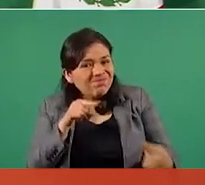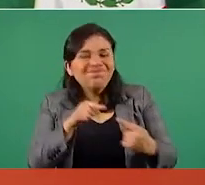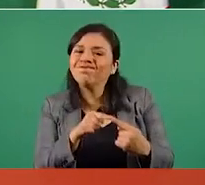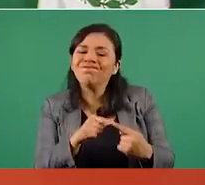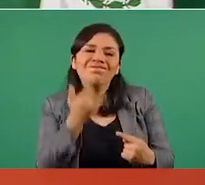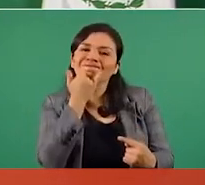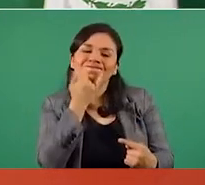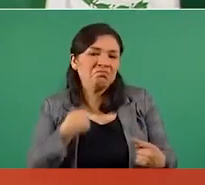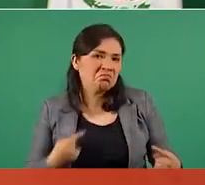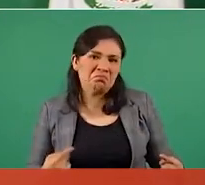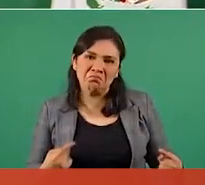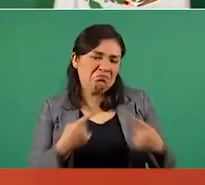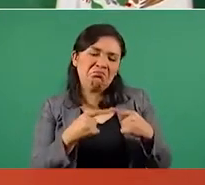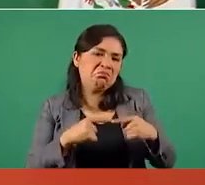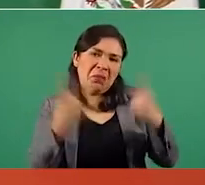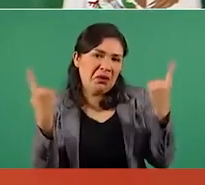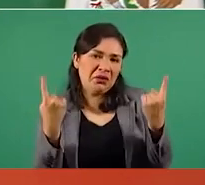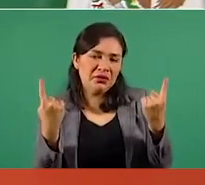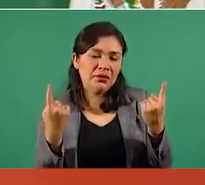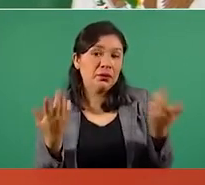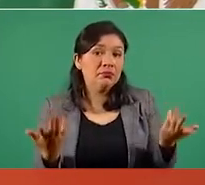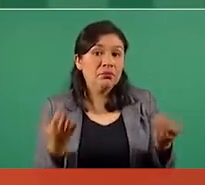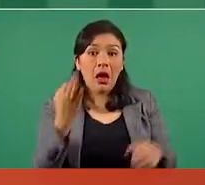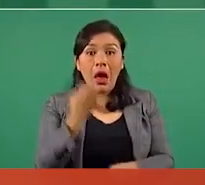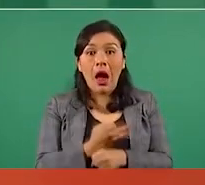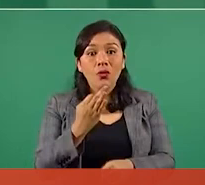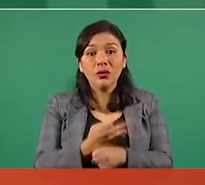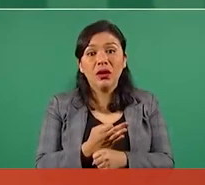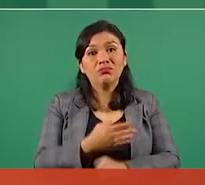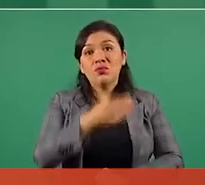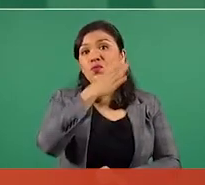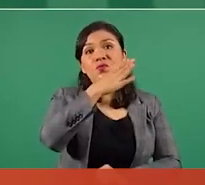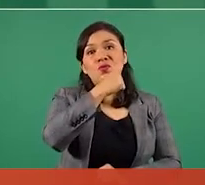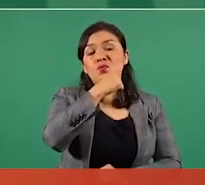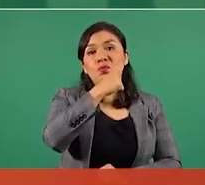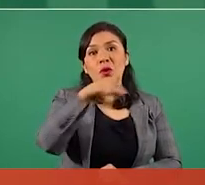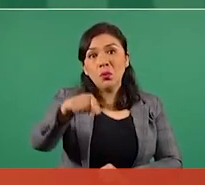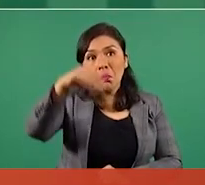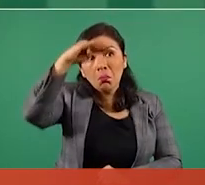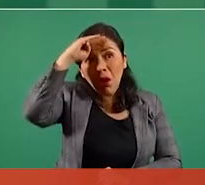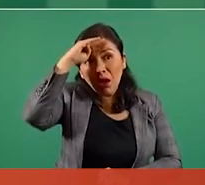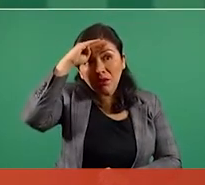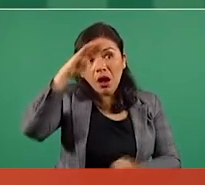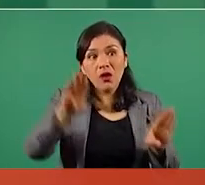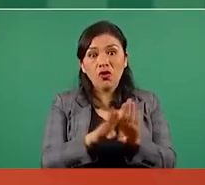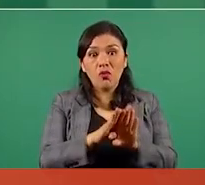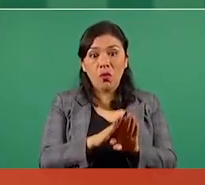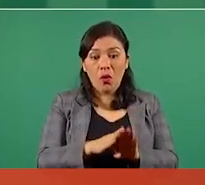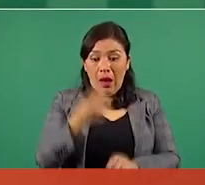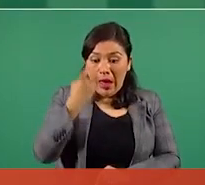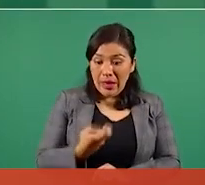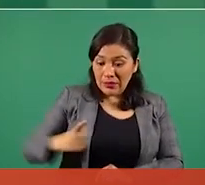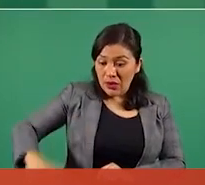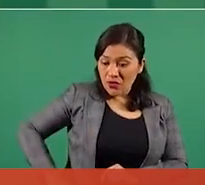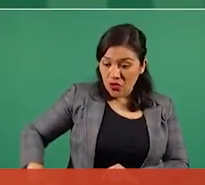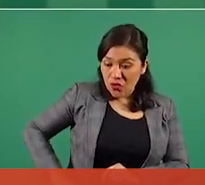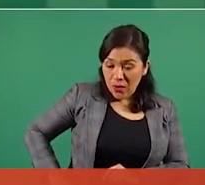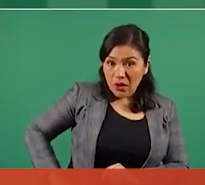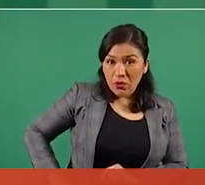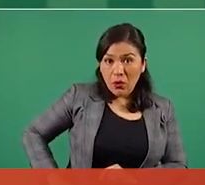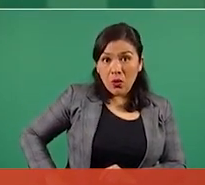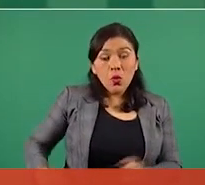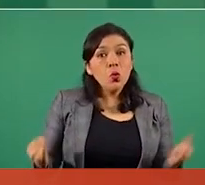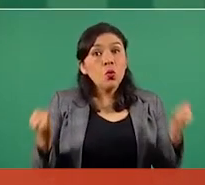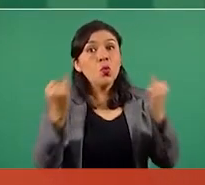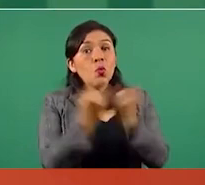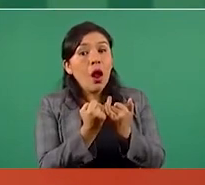Y no se puede comparar a nuestro gobierno con